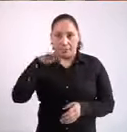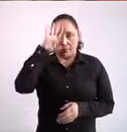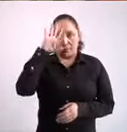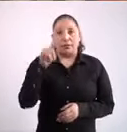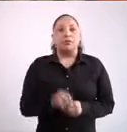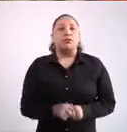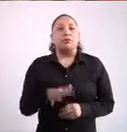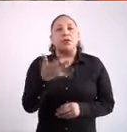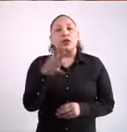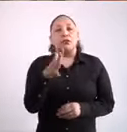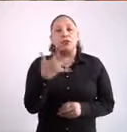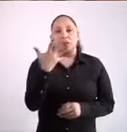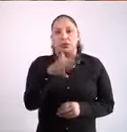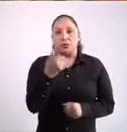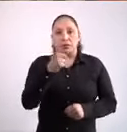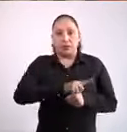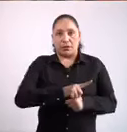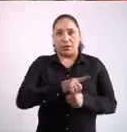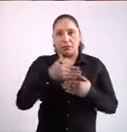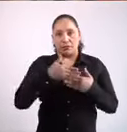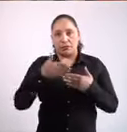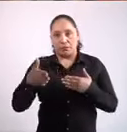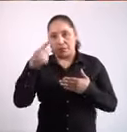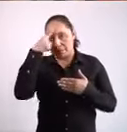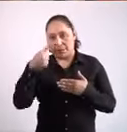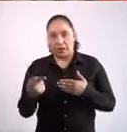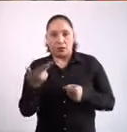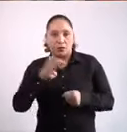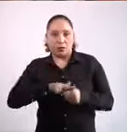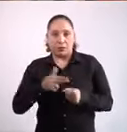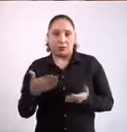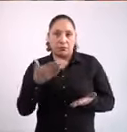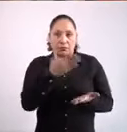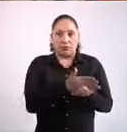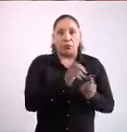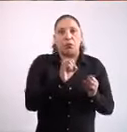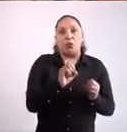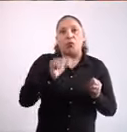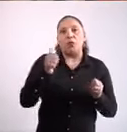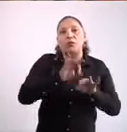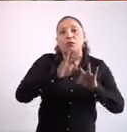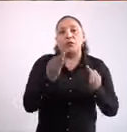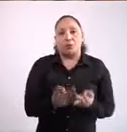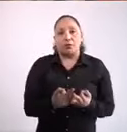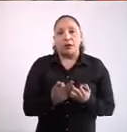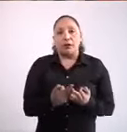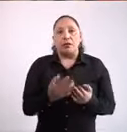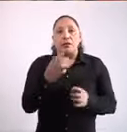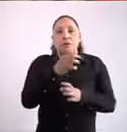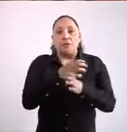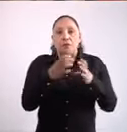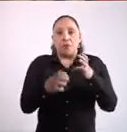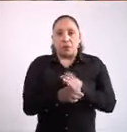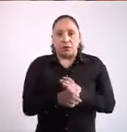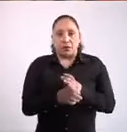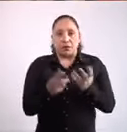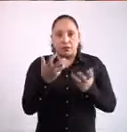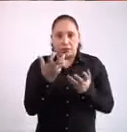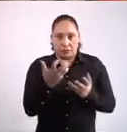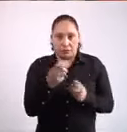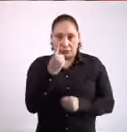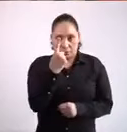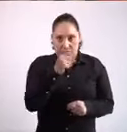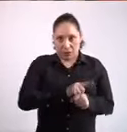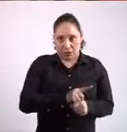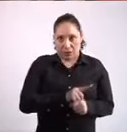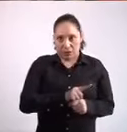tardaría en promedio 10 días para llegar al hospital. O dicho de otra manera, las medidas que se toman un